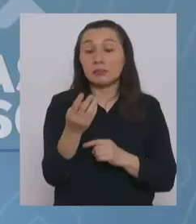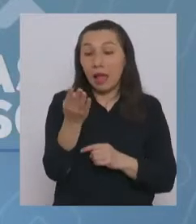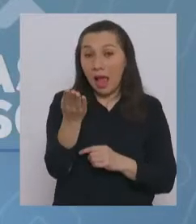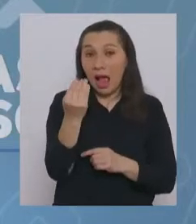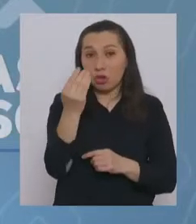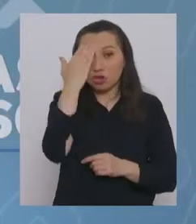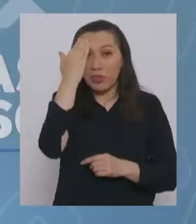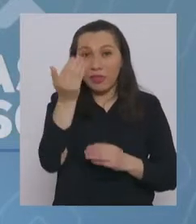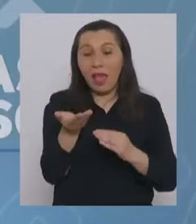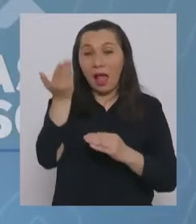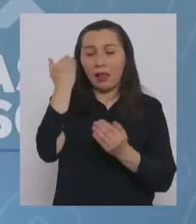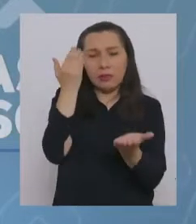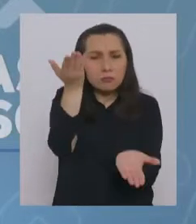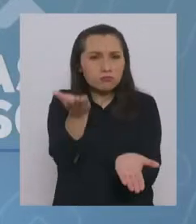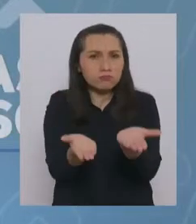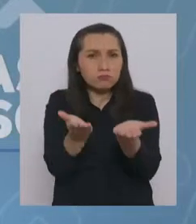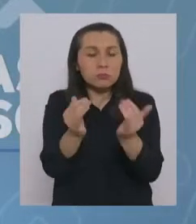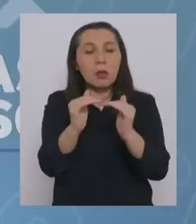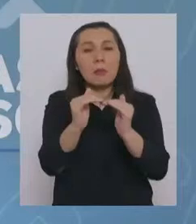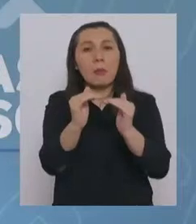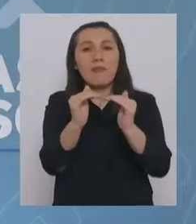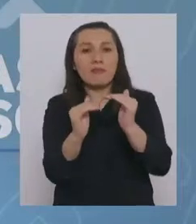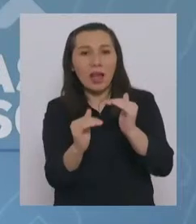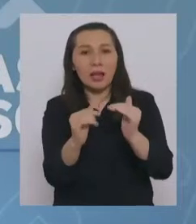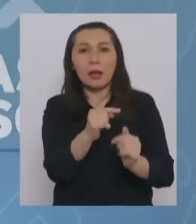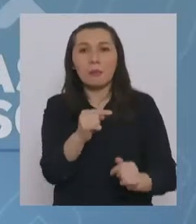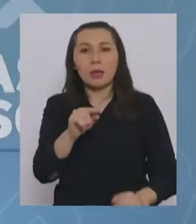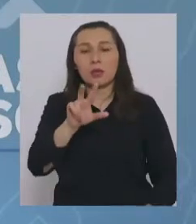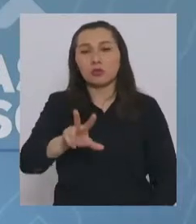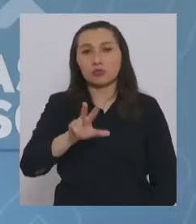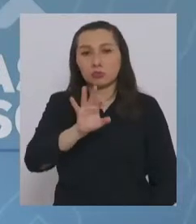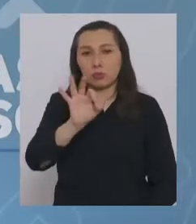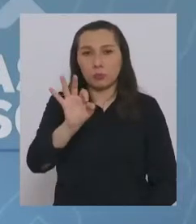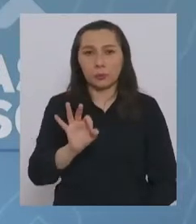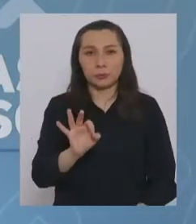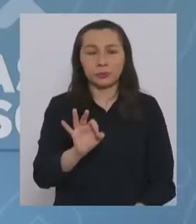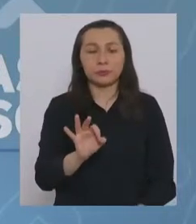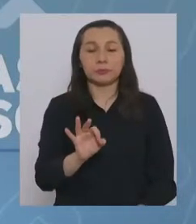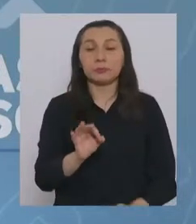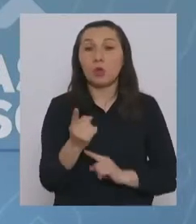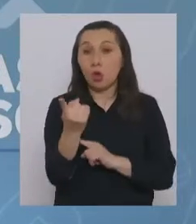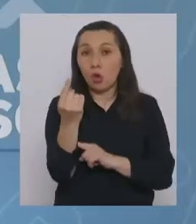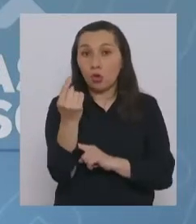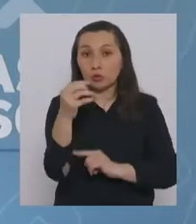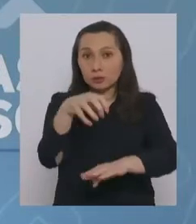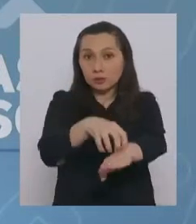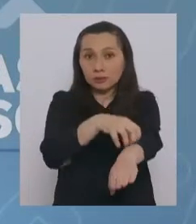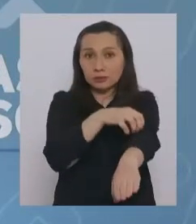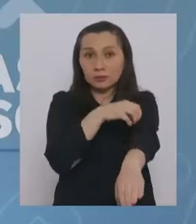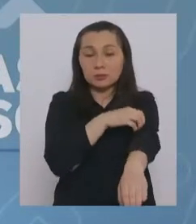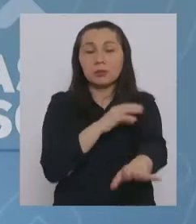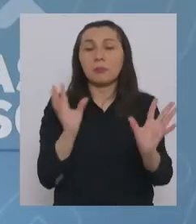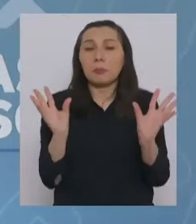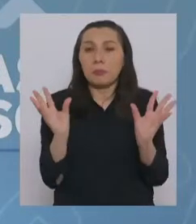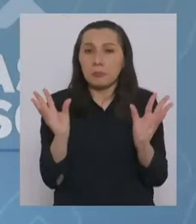días anteriores los casos disminuyen en menos 18%. Once regiones disminuyen sus nuevos casos.